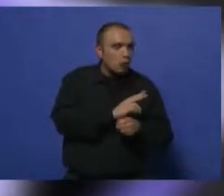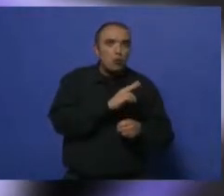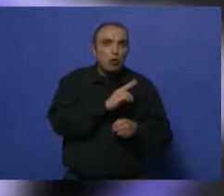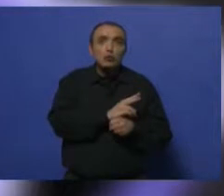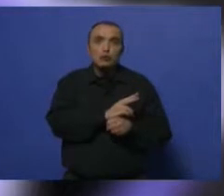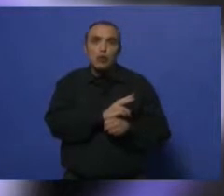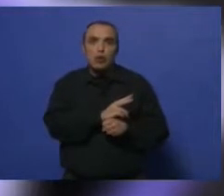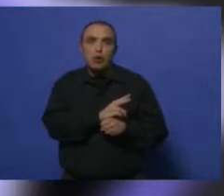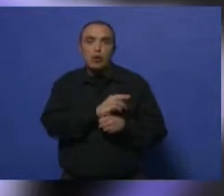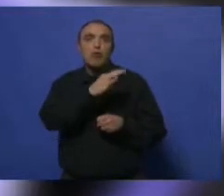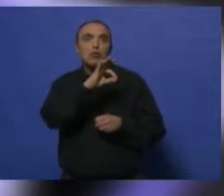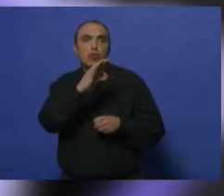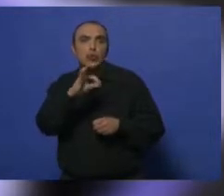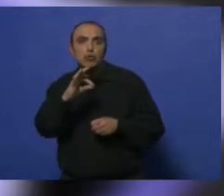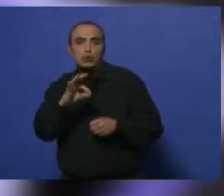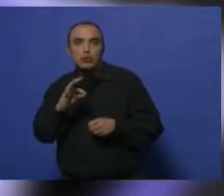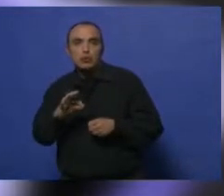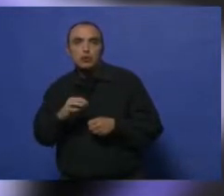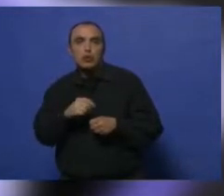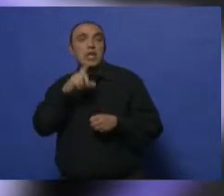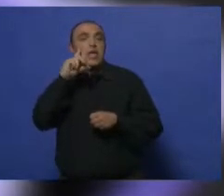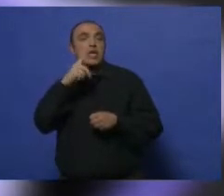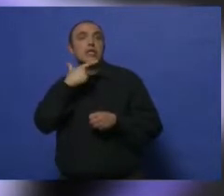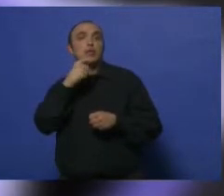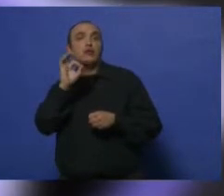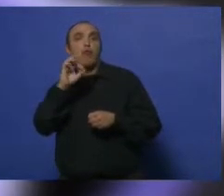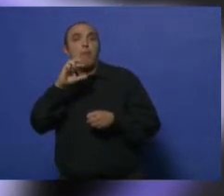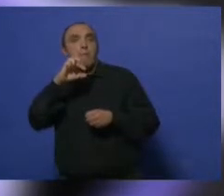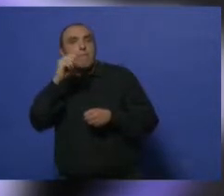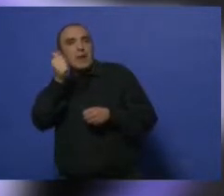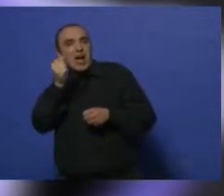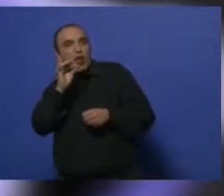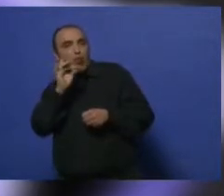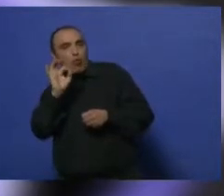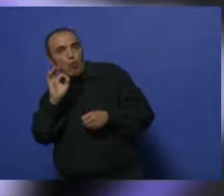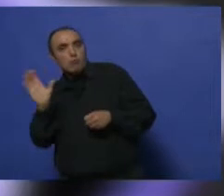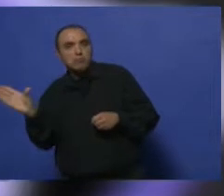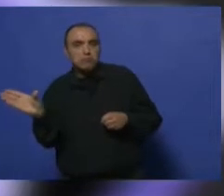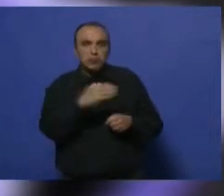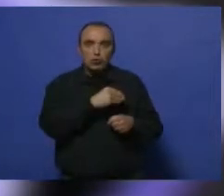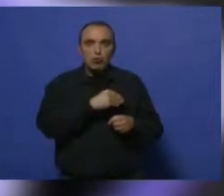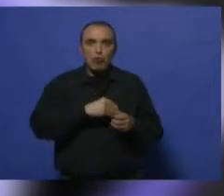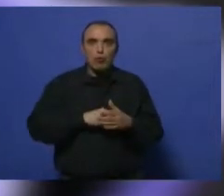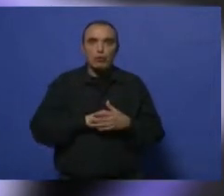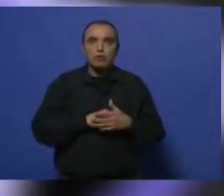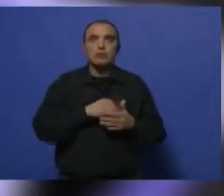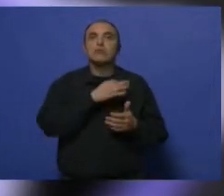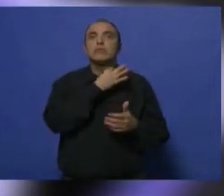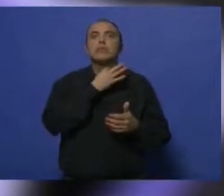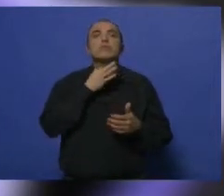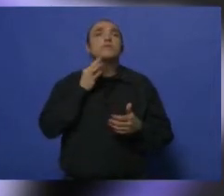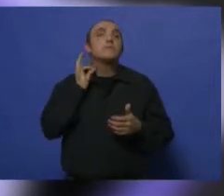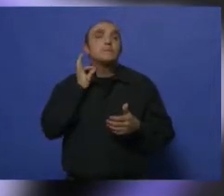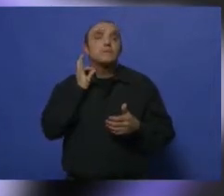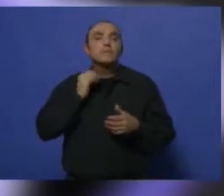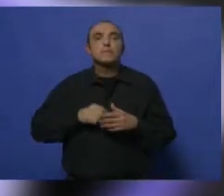Pero no es necesario para que se queden tranquilos y hisopar a todos los casos de faringitis común sin complicaciones. Bien. Doctora,